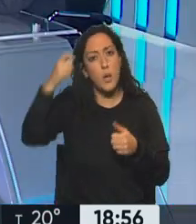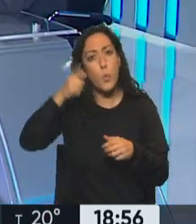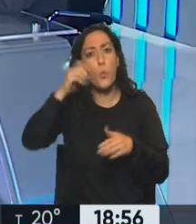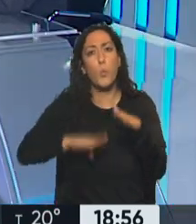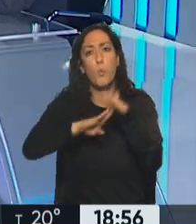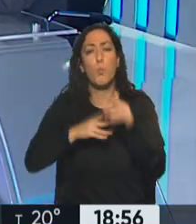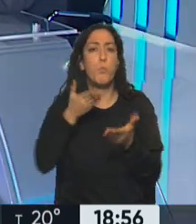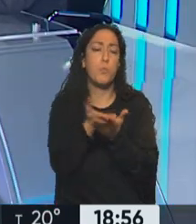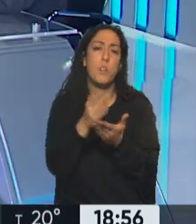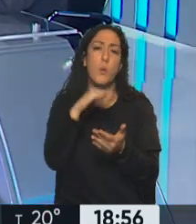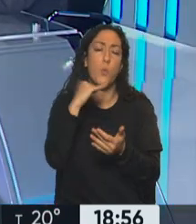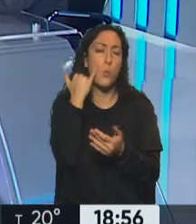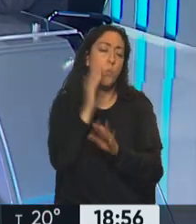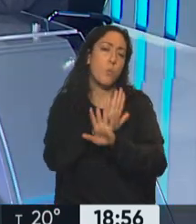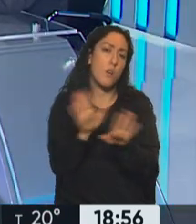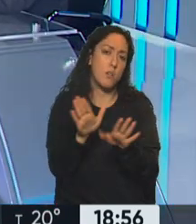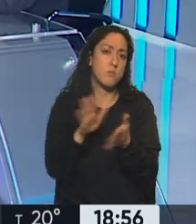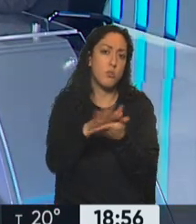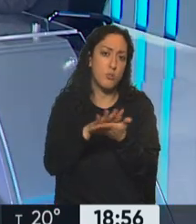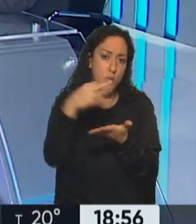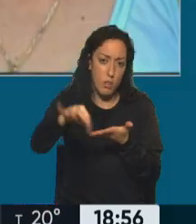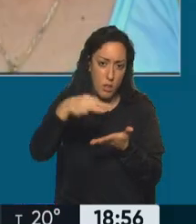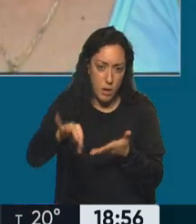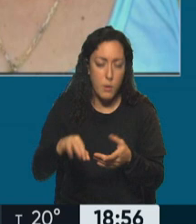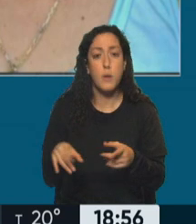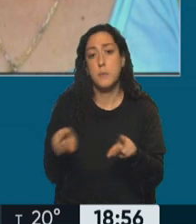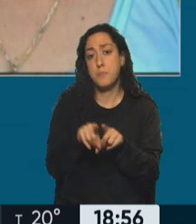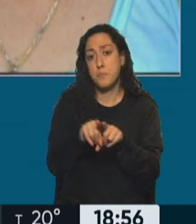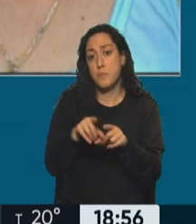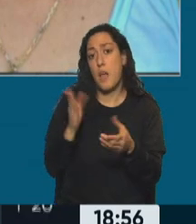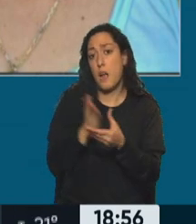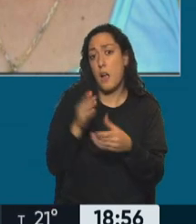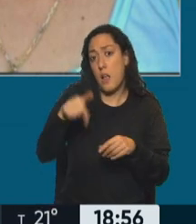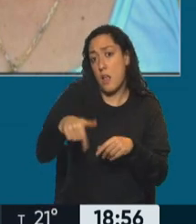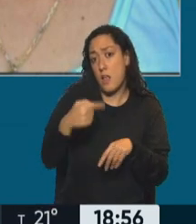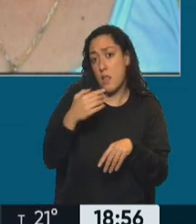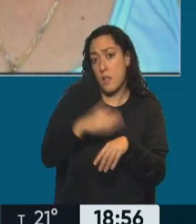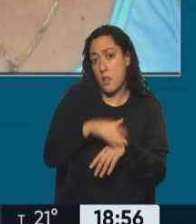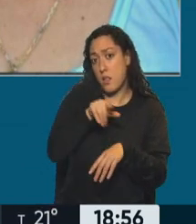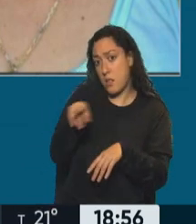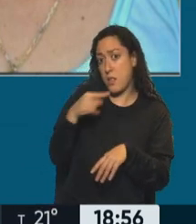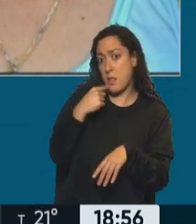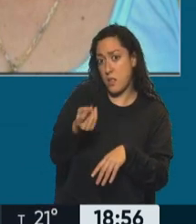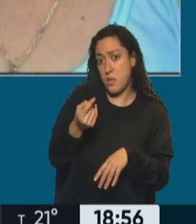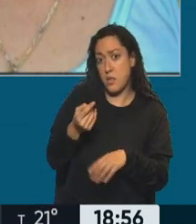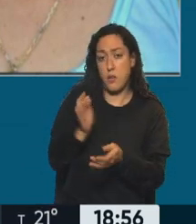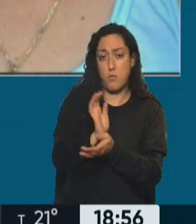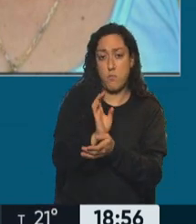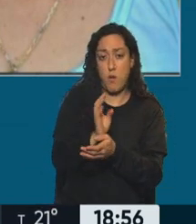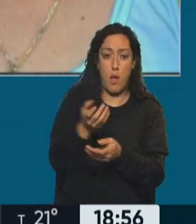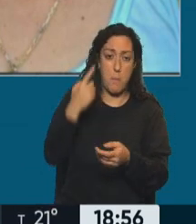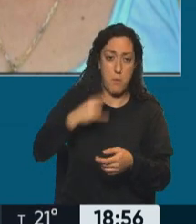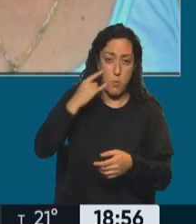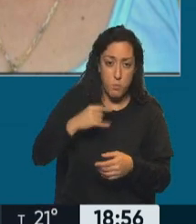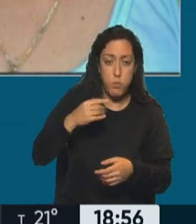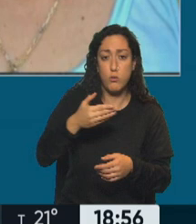Esta es la causa más complicada. ¿Por Esta es causa de las más pibes villeros. Y aquí se le imputa directamente un manejo defraudatorio de fondos